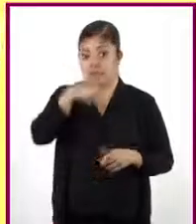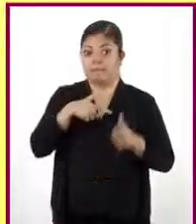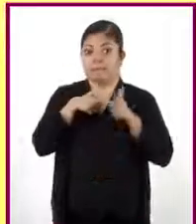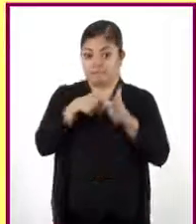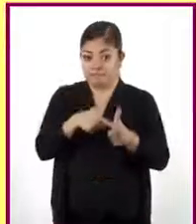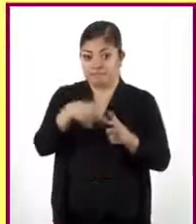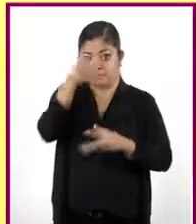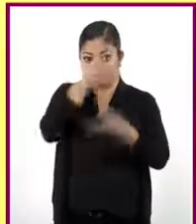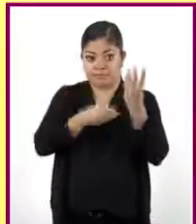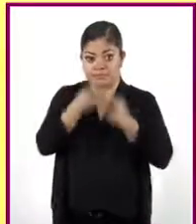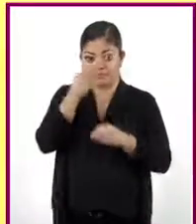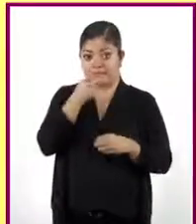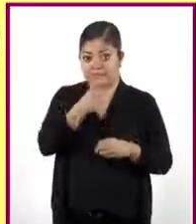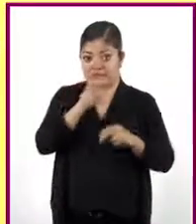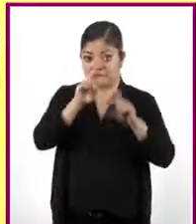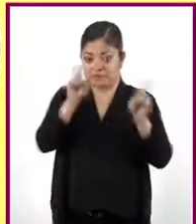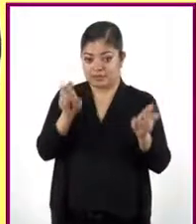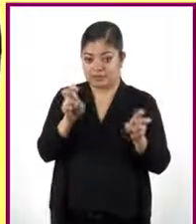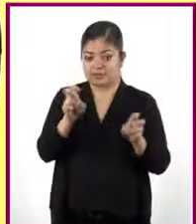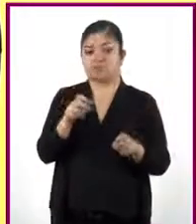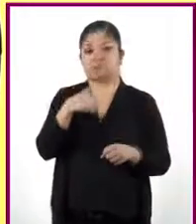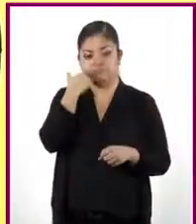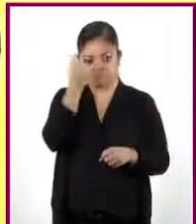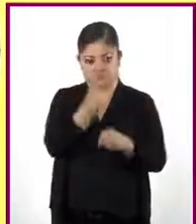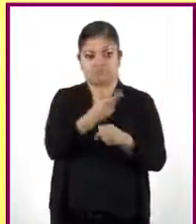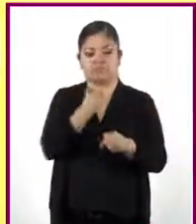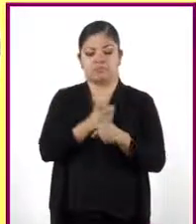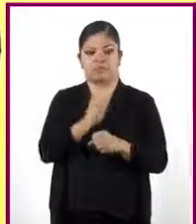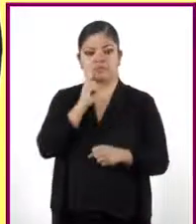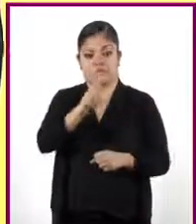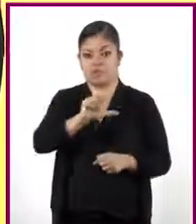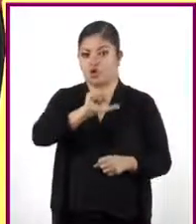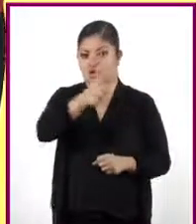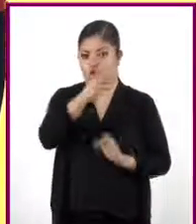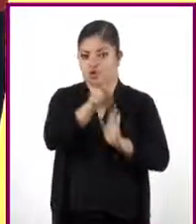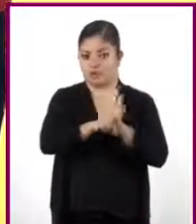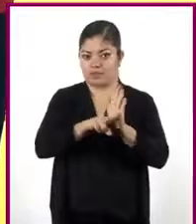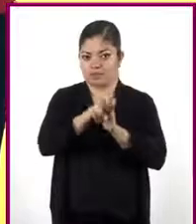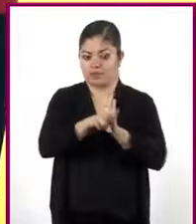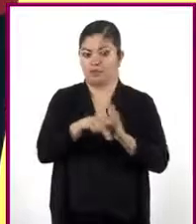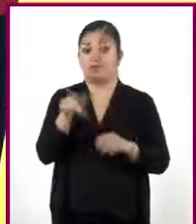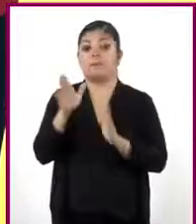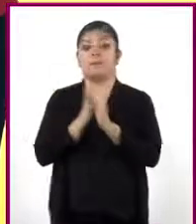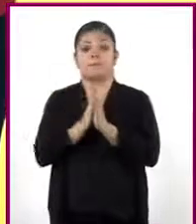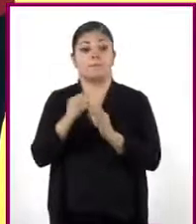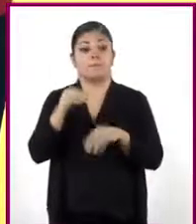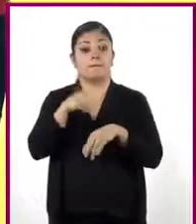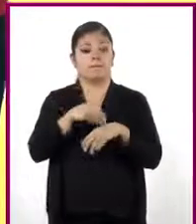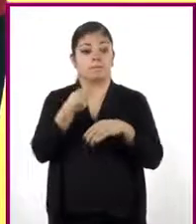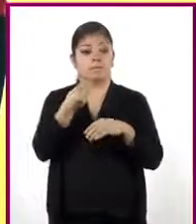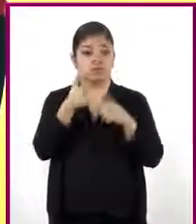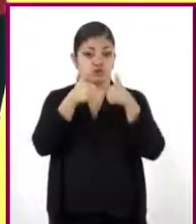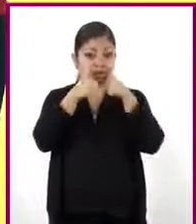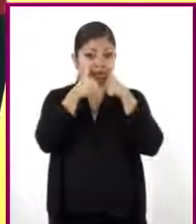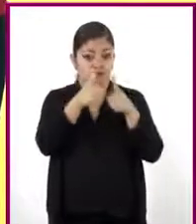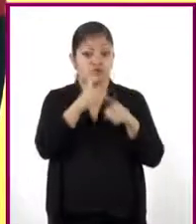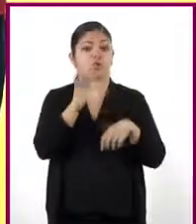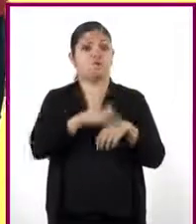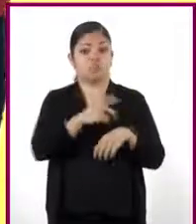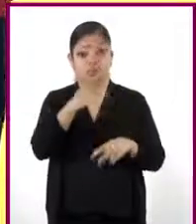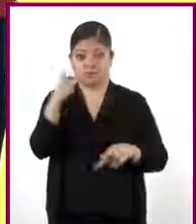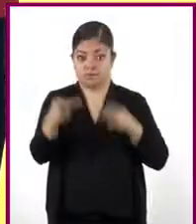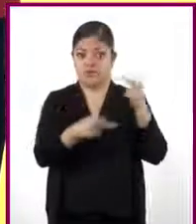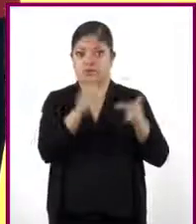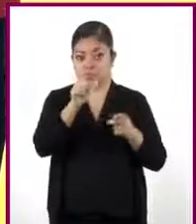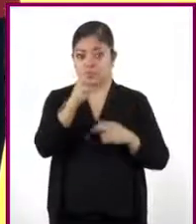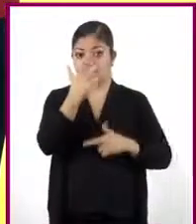aprendiendo más de este tema, Blas y los invitamos a ver el siguiente video. Pongan mucha atención, pues les haremos algunas preguntas